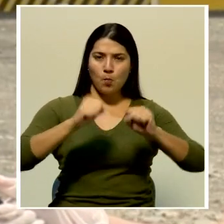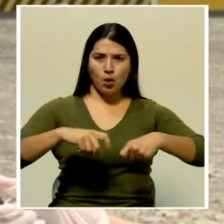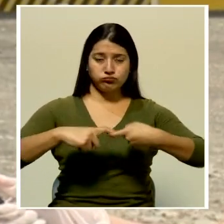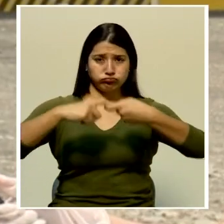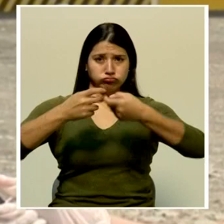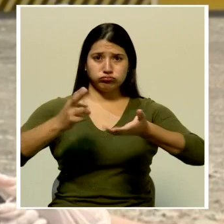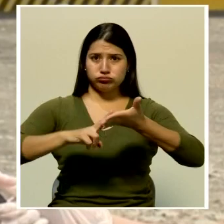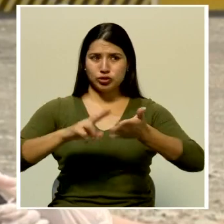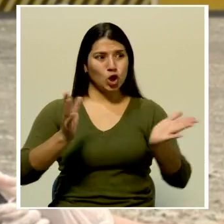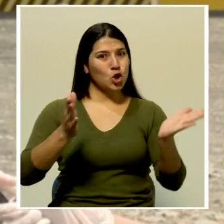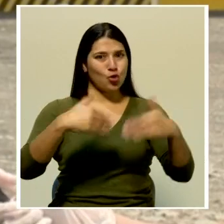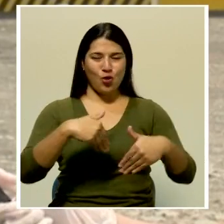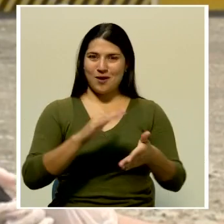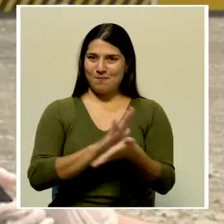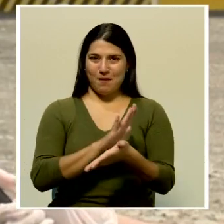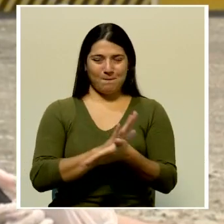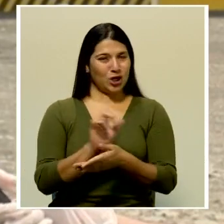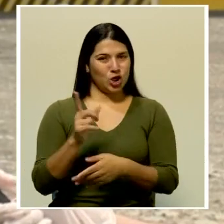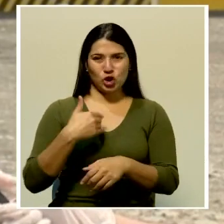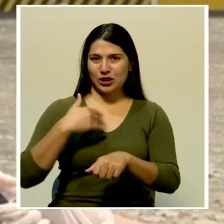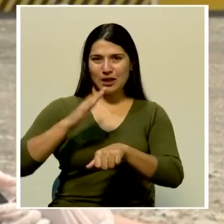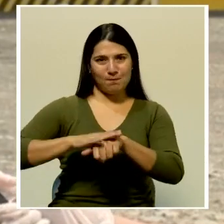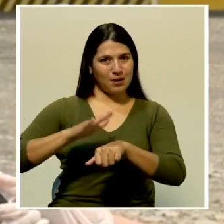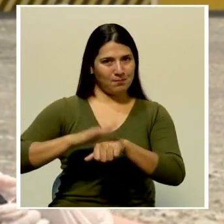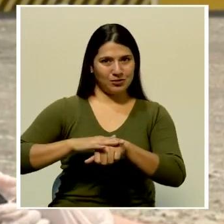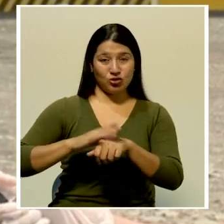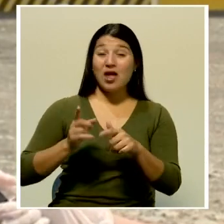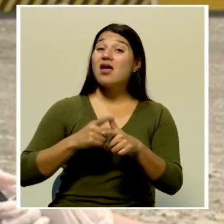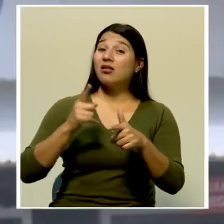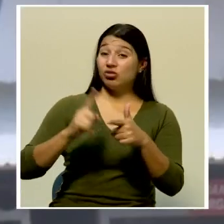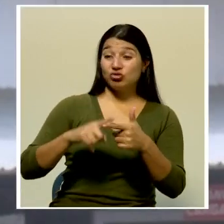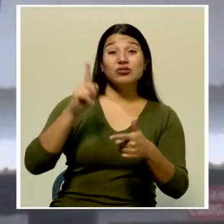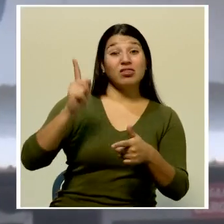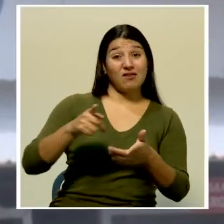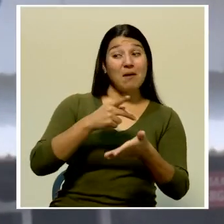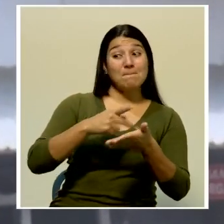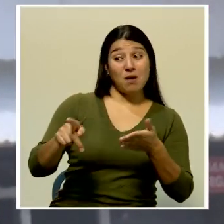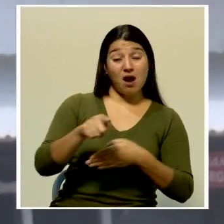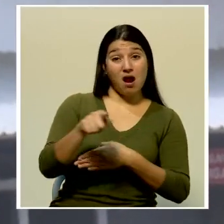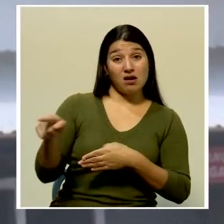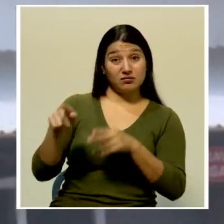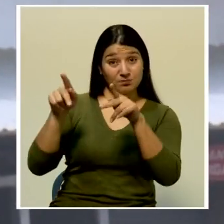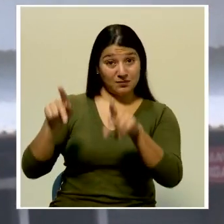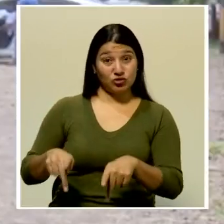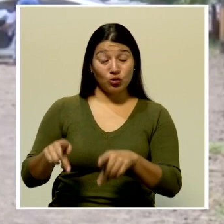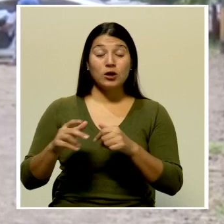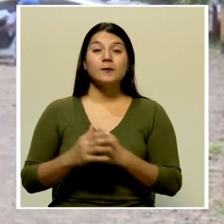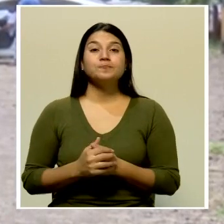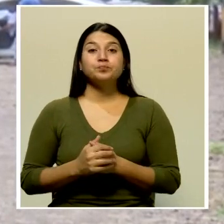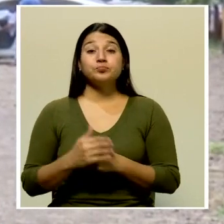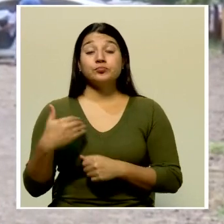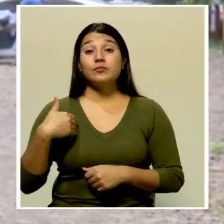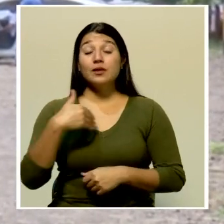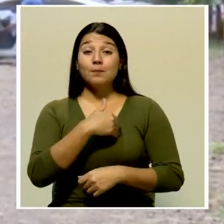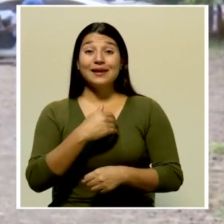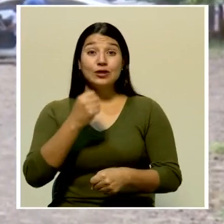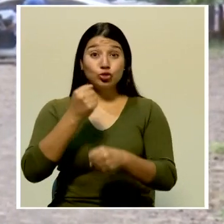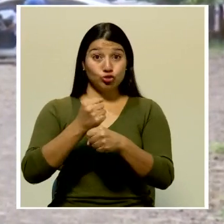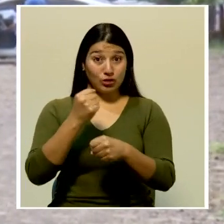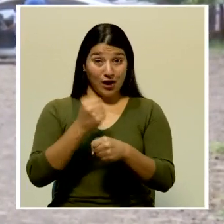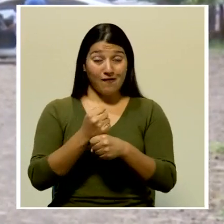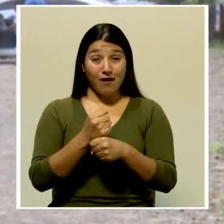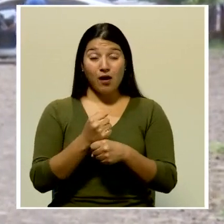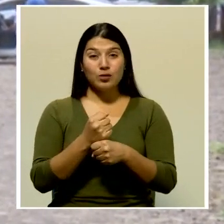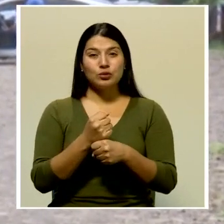estén en las plantas tienen que pagar retroactivamente su salario. Tras los resultados que dio el Ministerio de Trabajo sobre esta